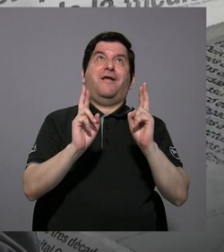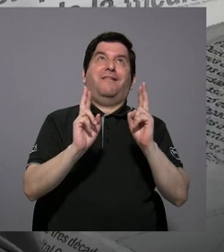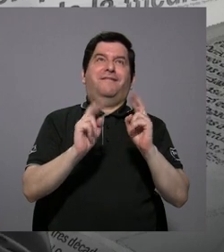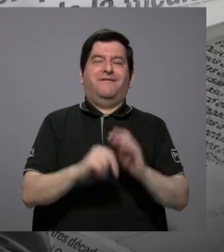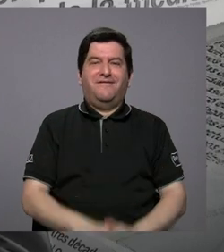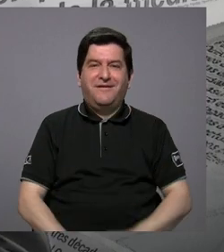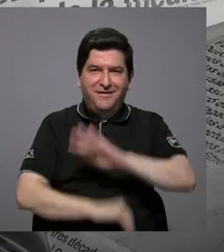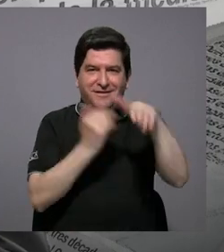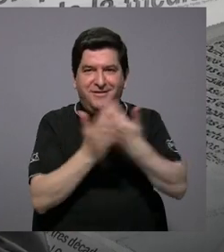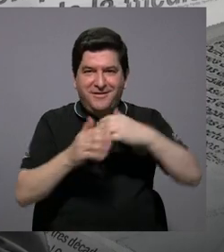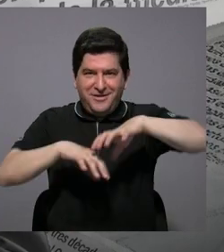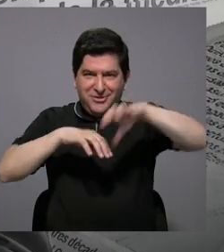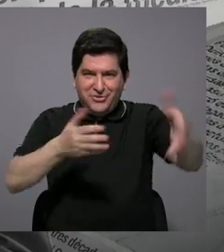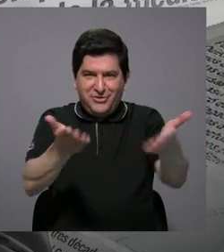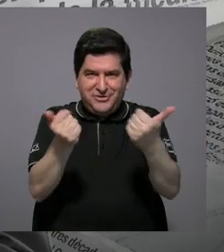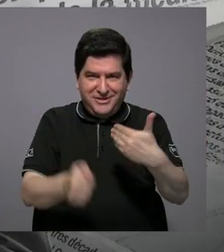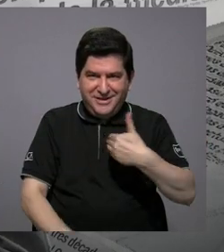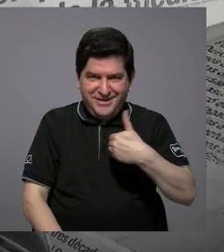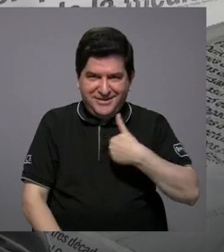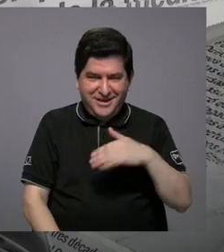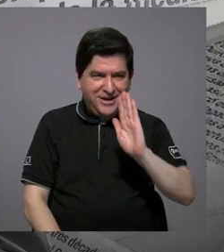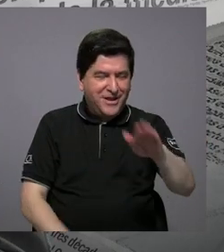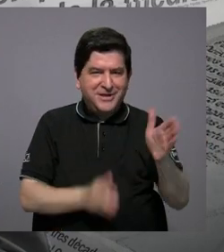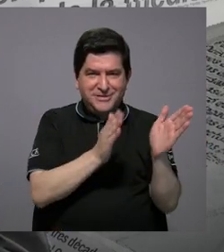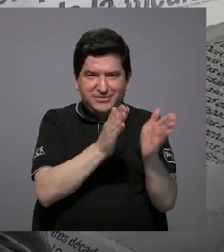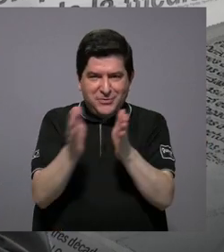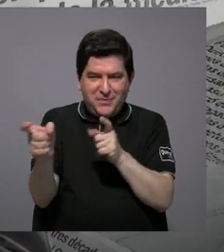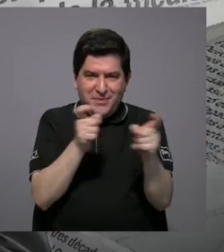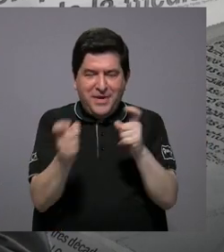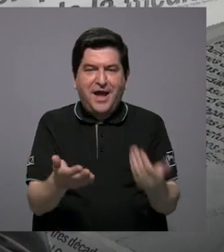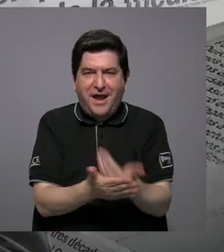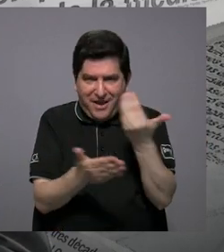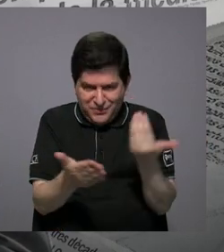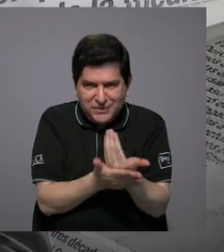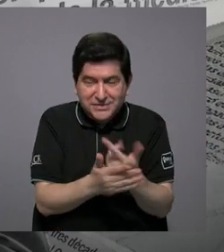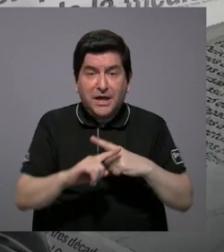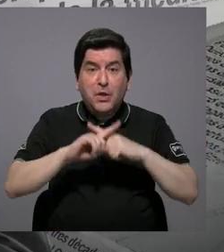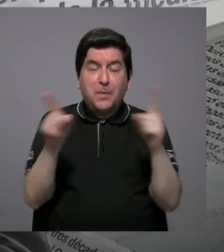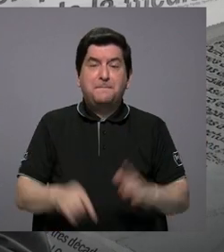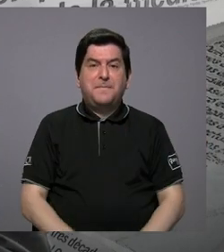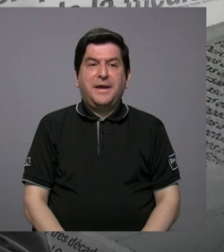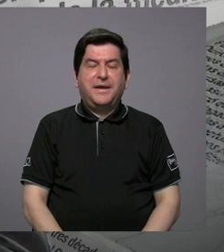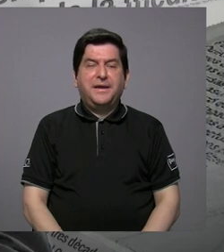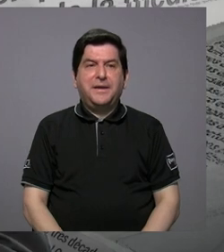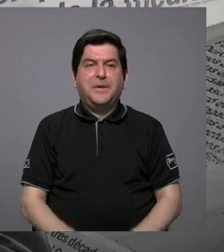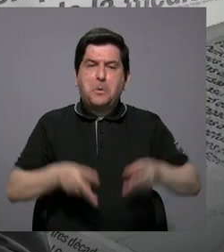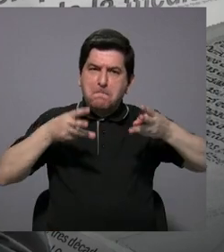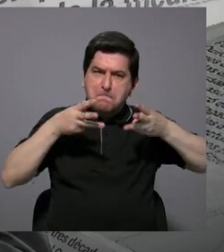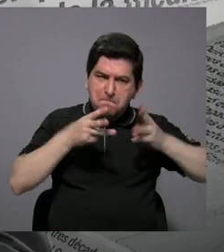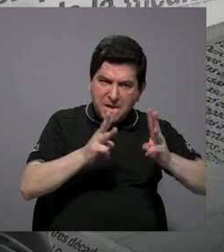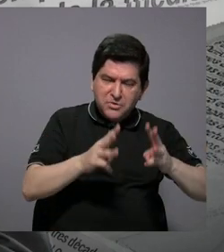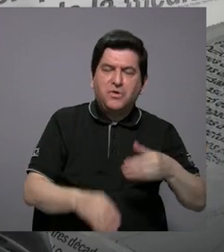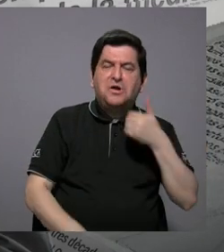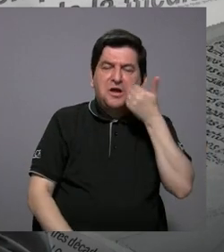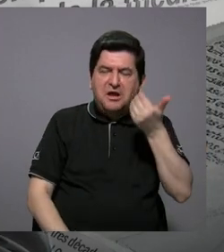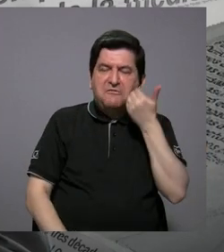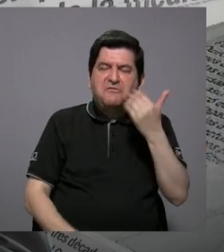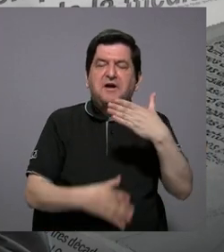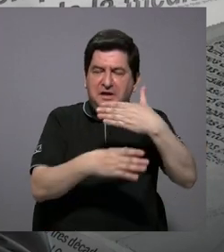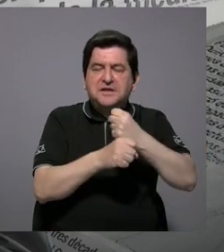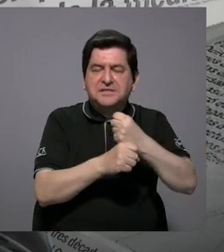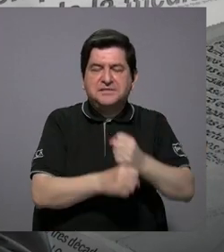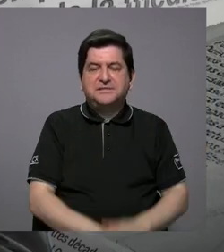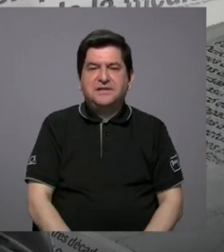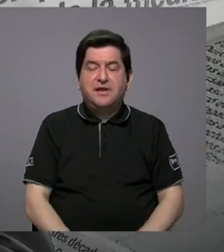y todos los cantones quieran tener su plan regulador a actualizarlo, pero sí esperamos que de la parte metodológica sea más fácil elaborarlo,